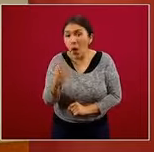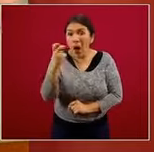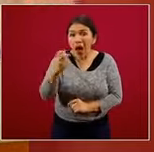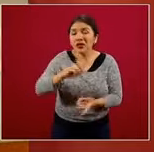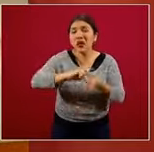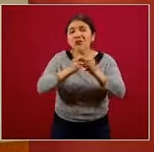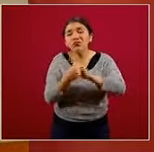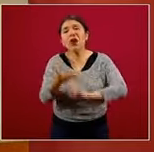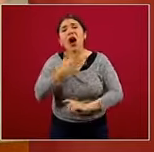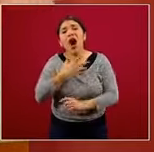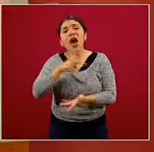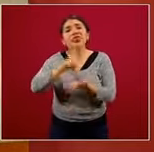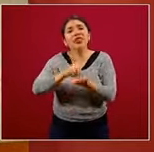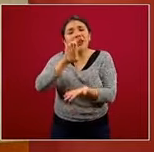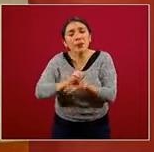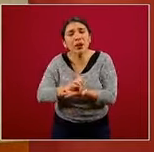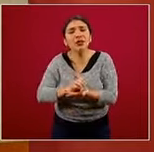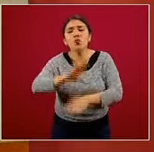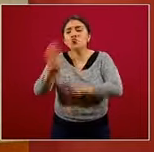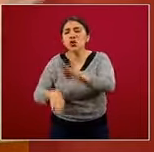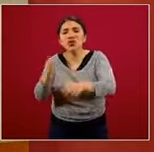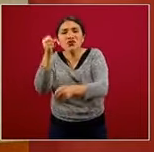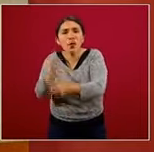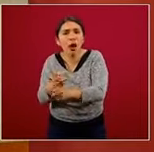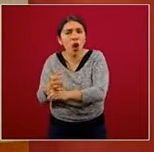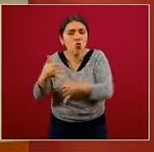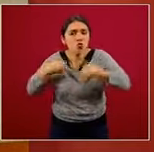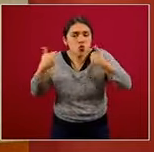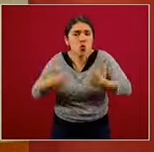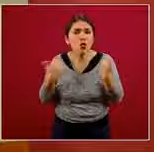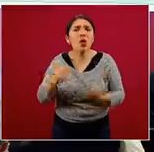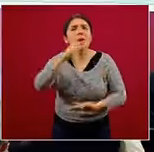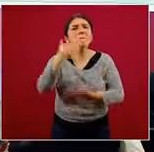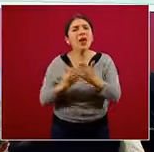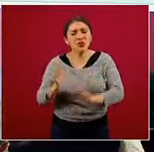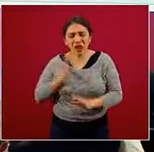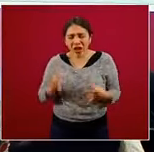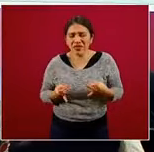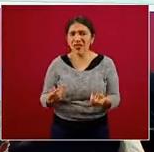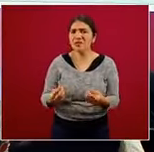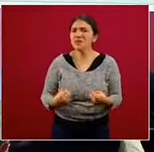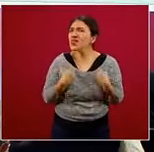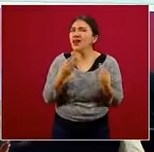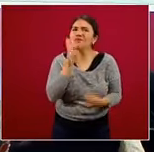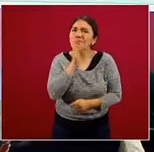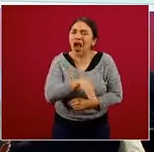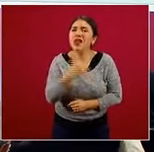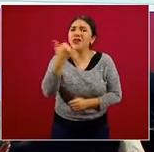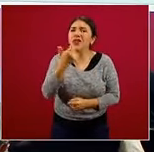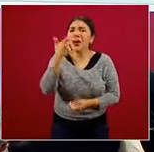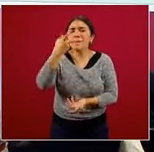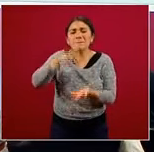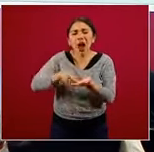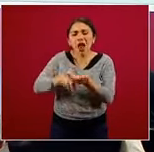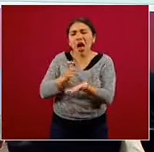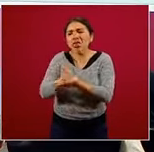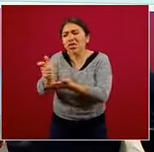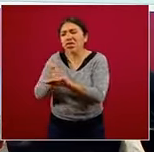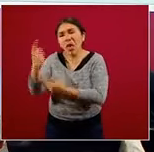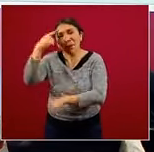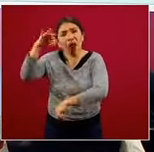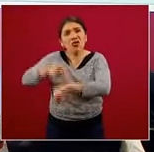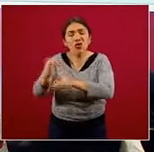esto lleva a discapacidad, mortalidad temprana, reducción de la calidad de vida y también altos costos en la salud. Pero ahora,